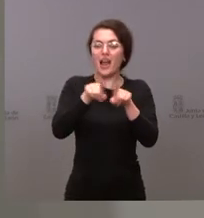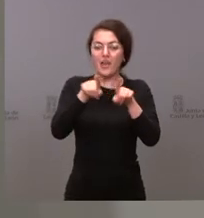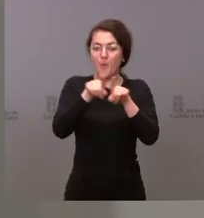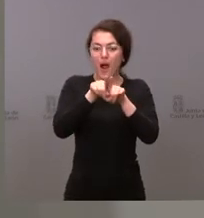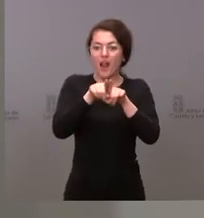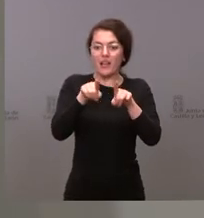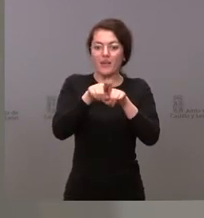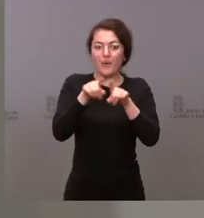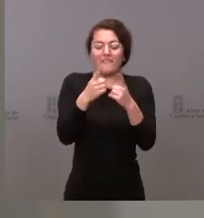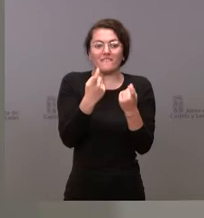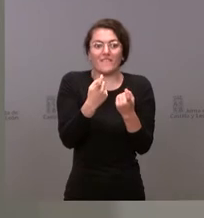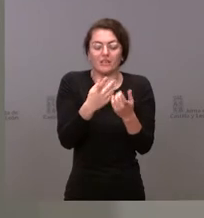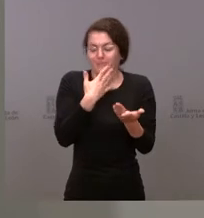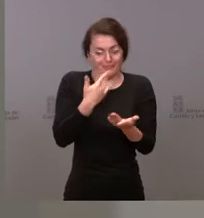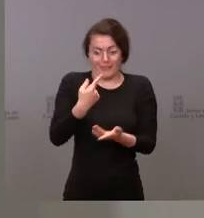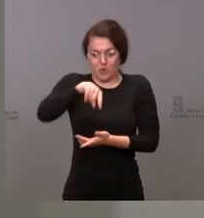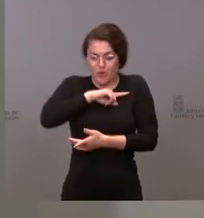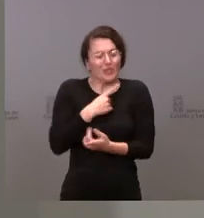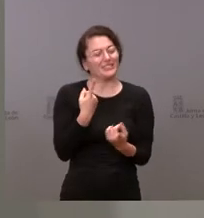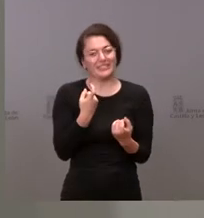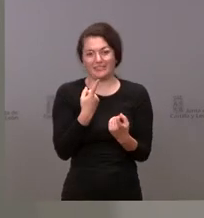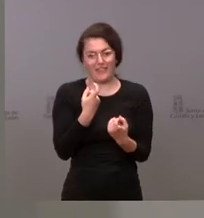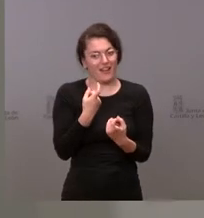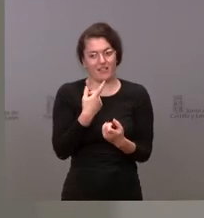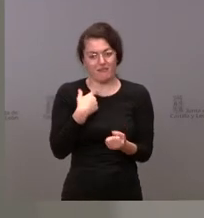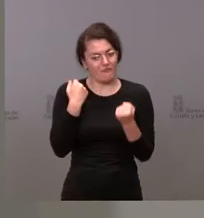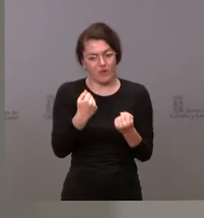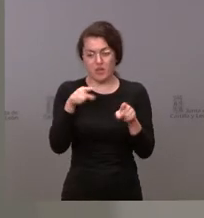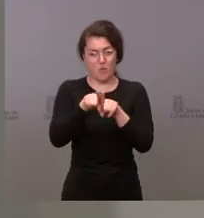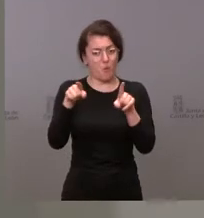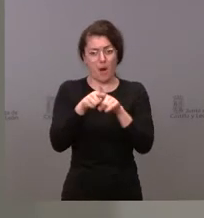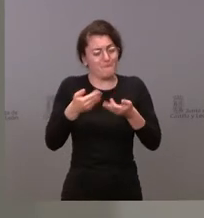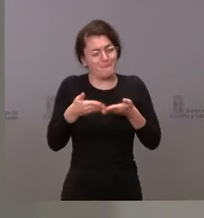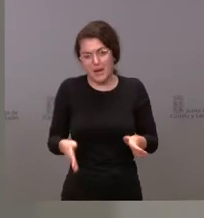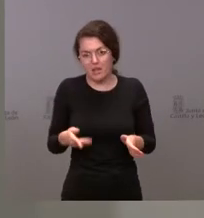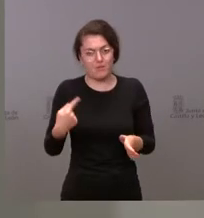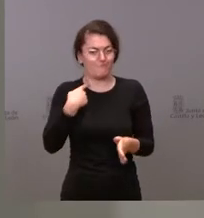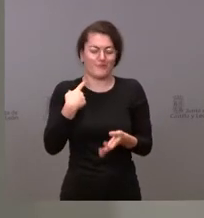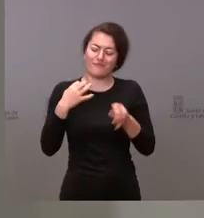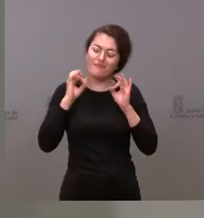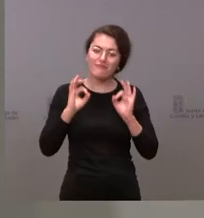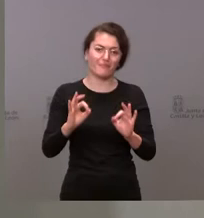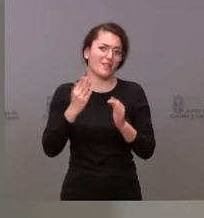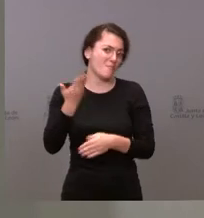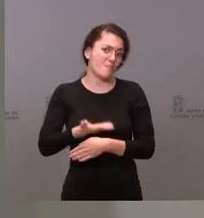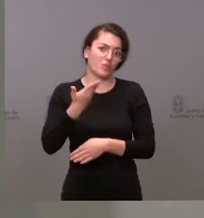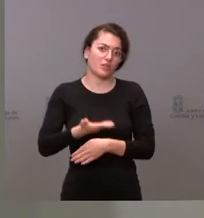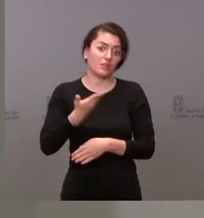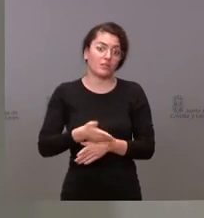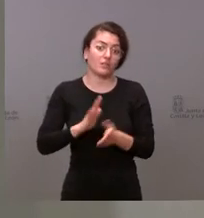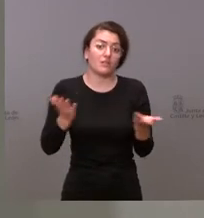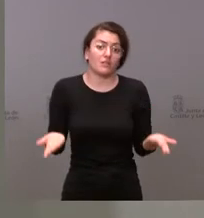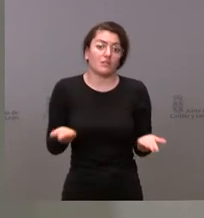dos quiero decir para nosotros es una pérdida evidentemente muy importante pero lo es